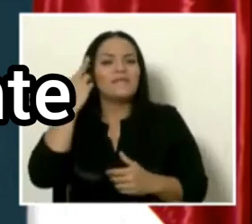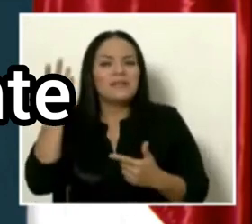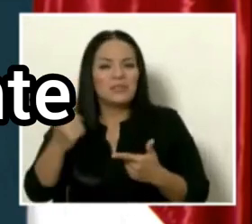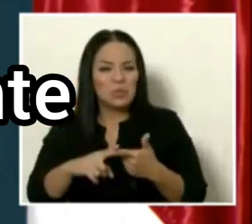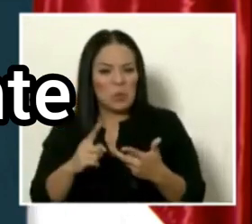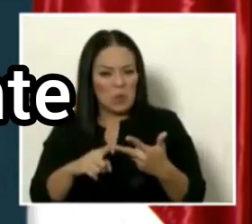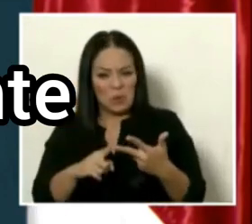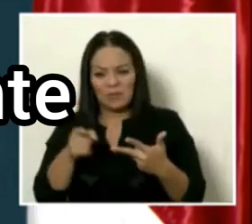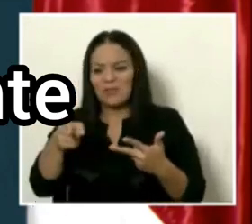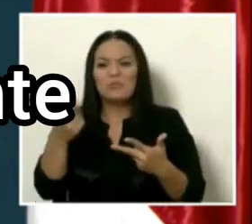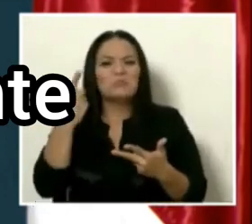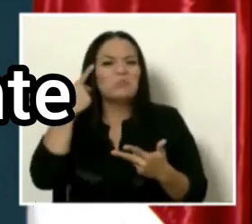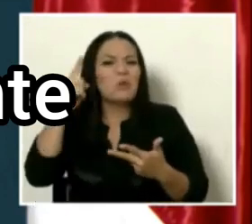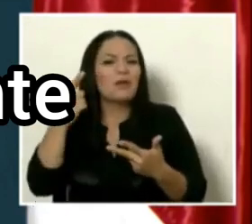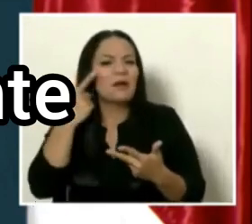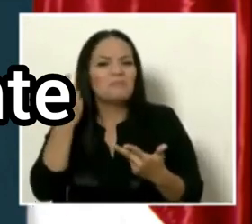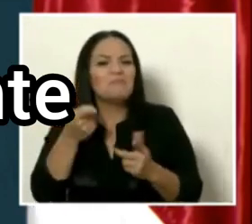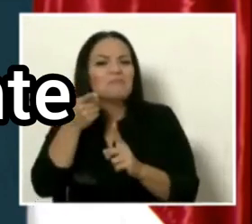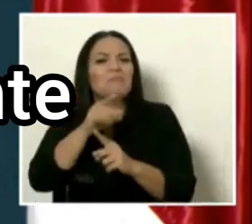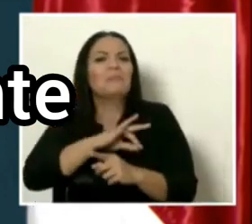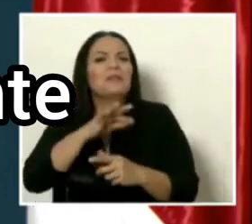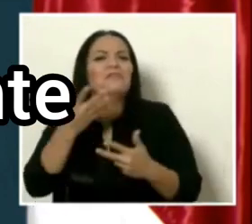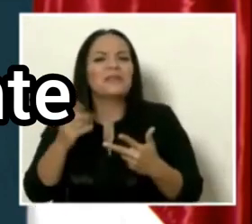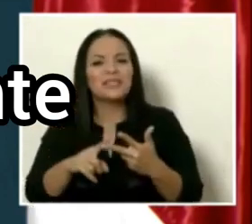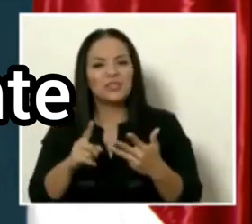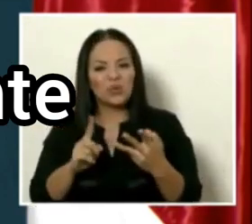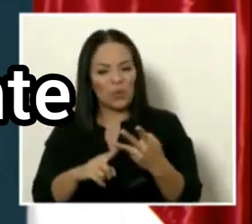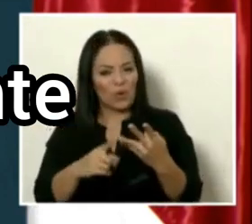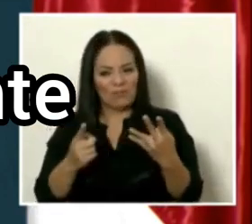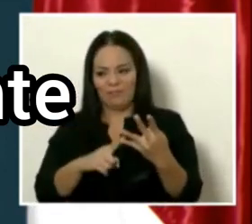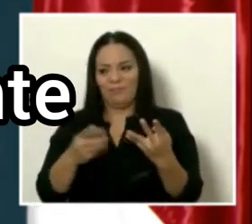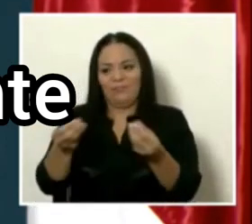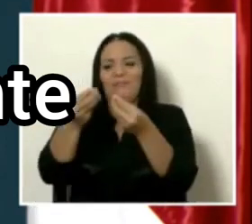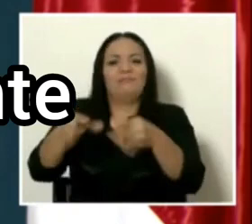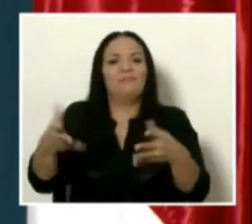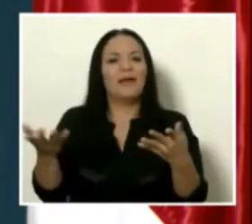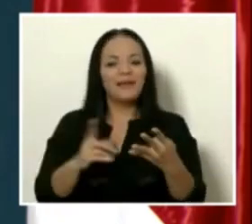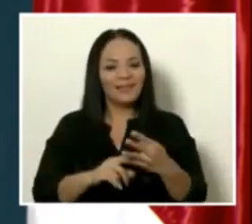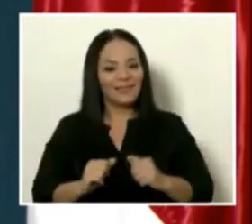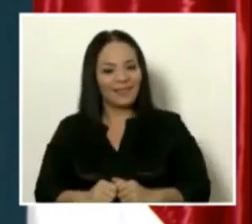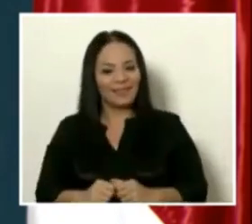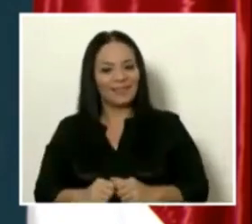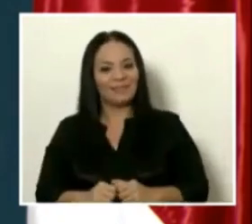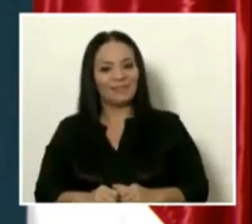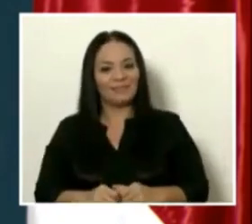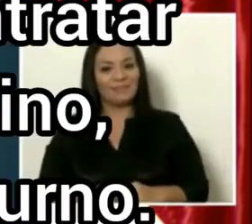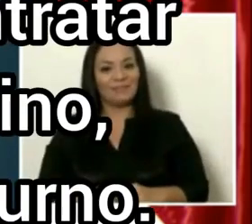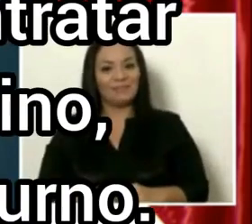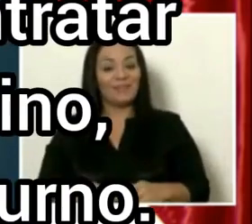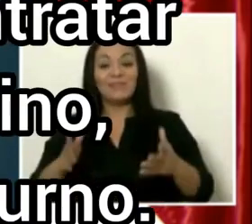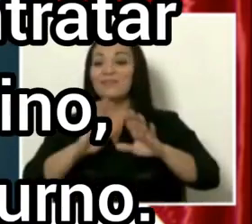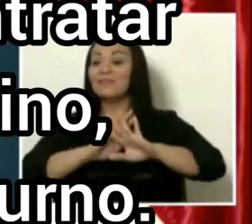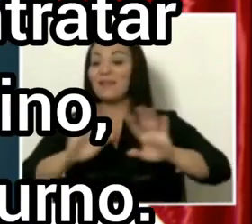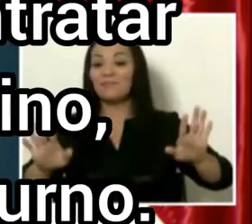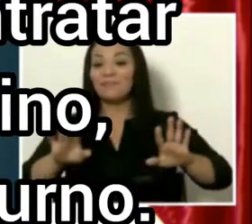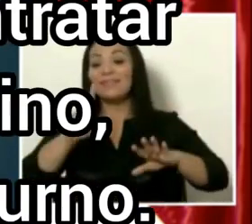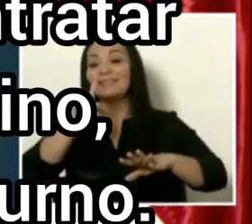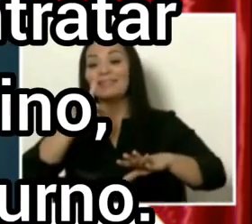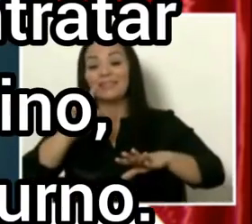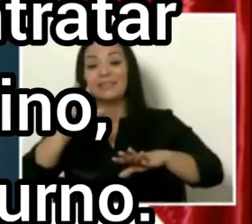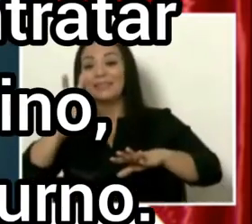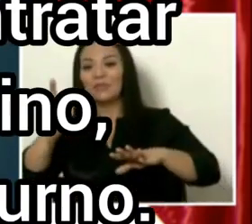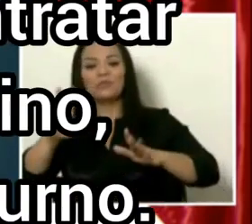¿Qué se gana? ¿Qué desperdicio? Que hoy no existen y que están haciendo las cosas